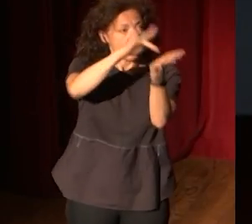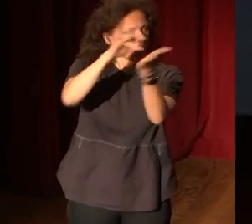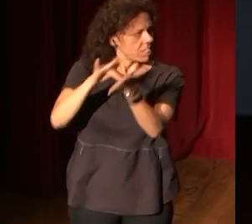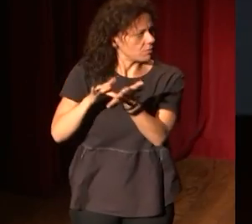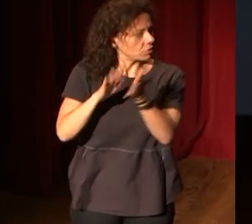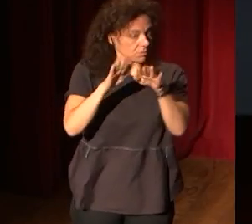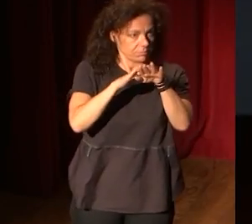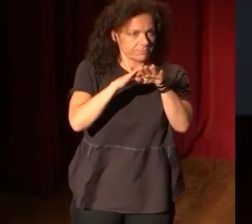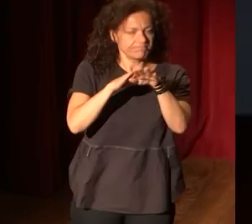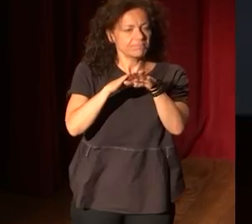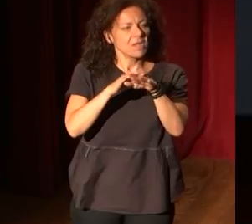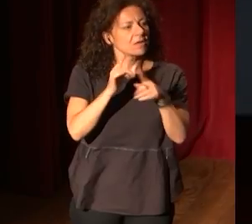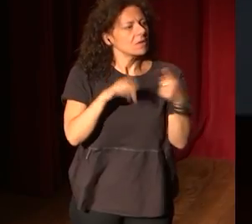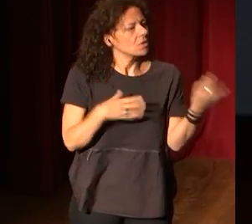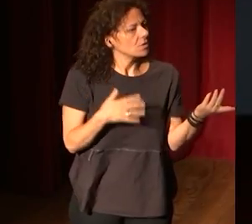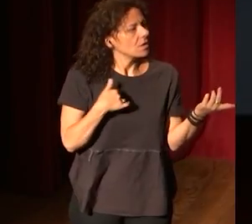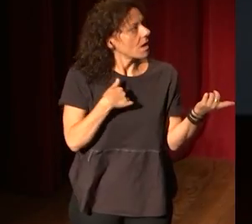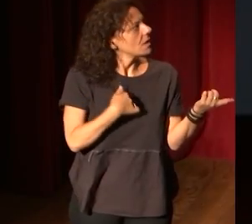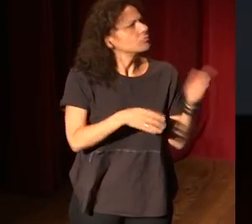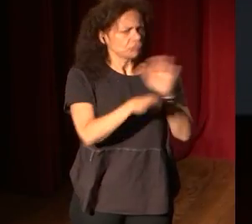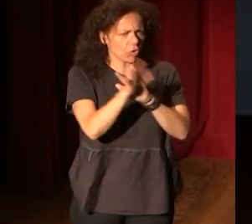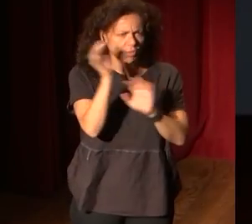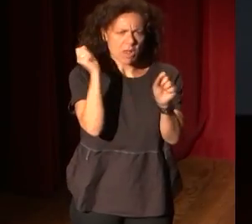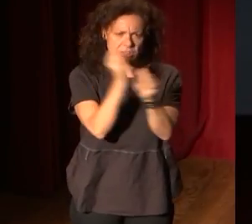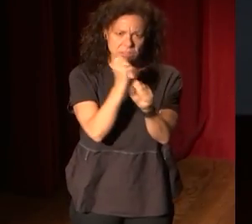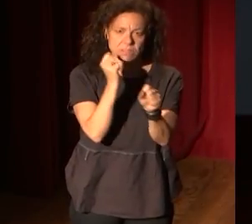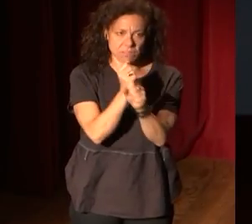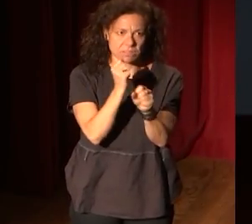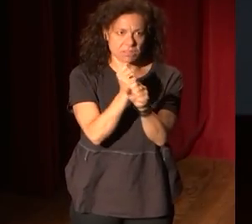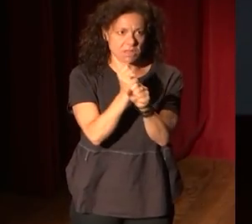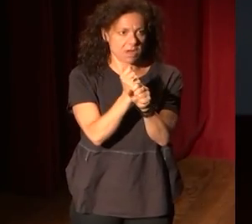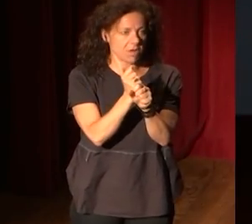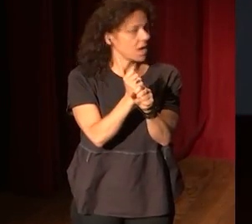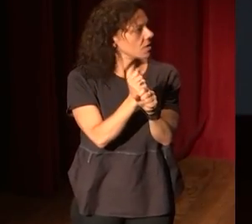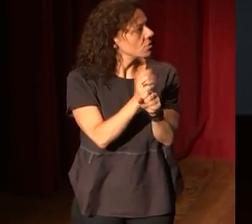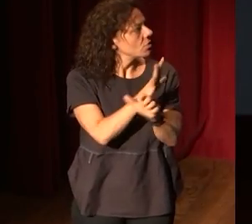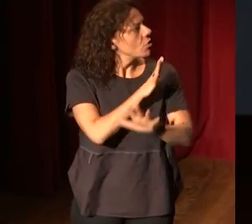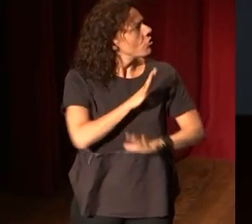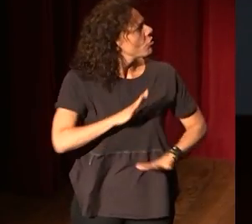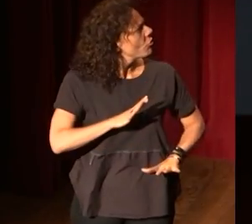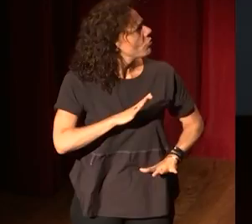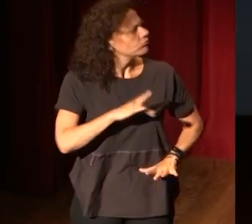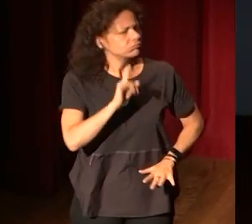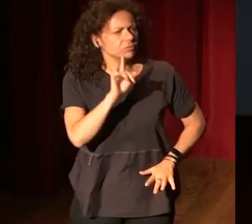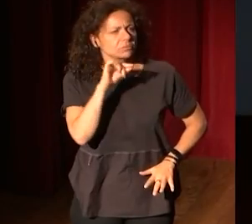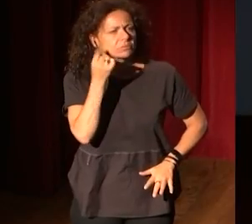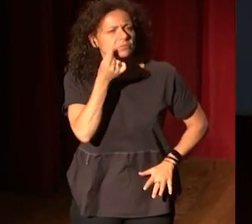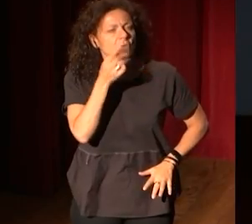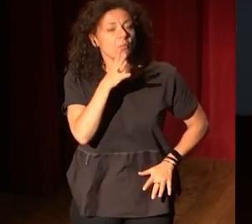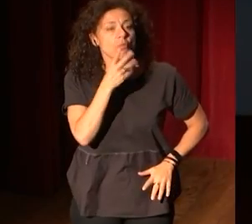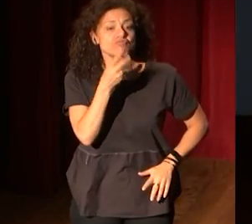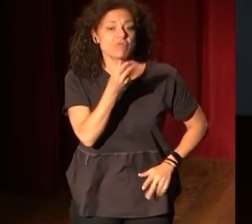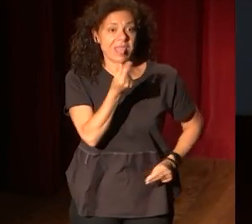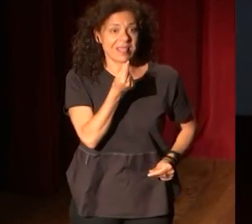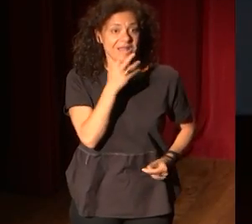como, perdón, Viván Denón sigue trabajando, por si no lo han, no se han dado cuenta de dónde vienen muchísimos fondos.